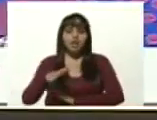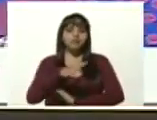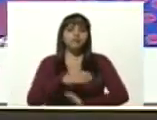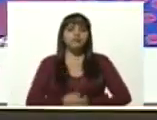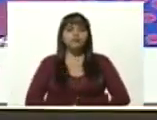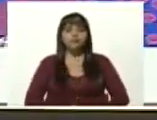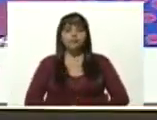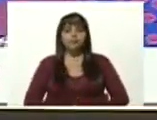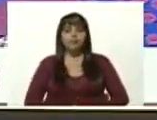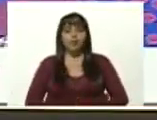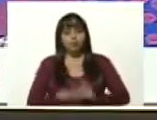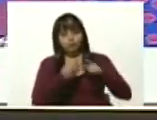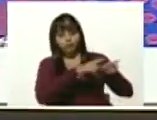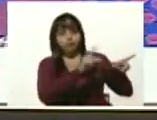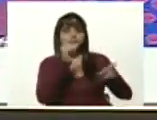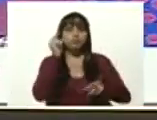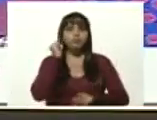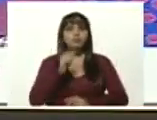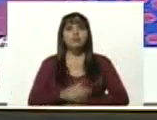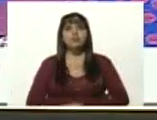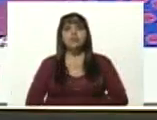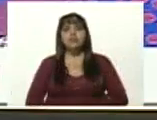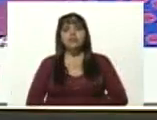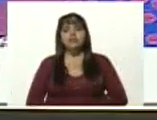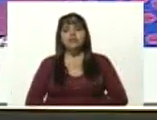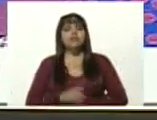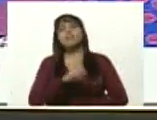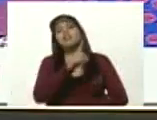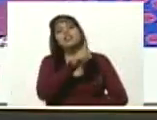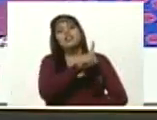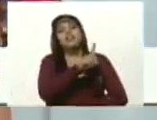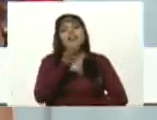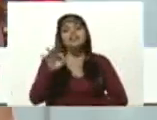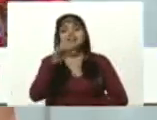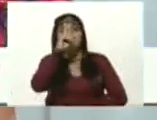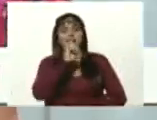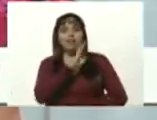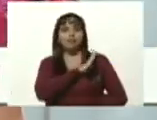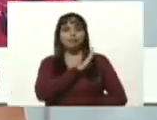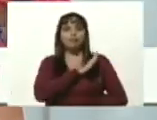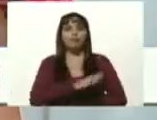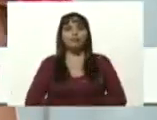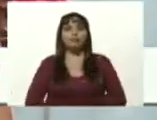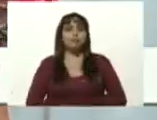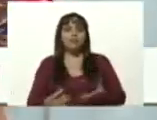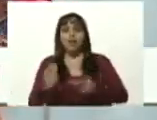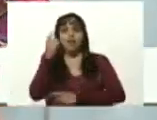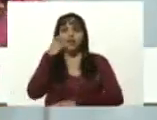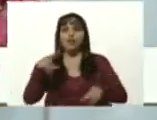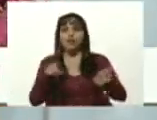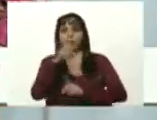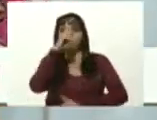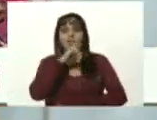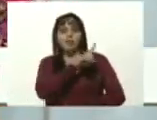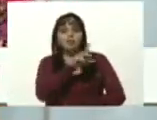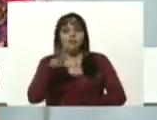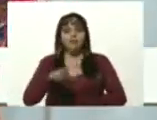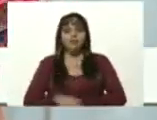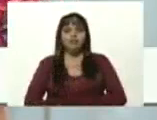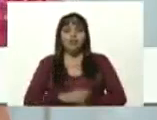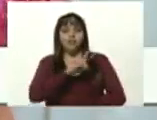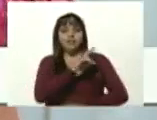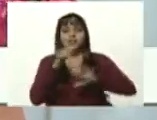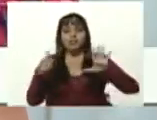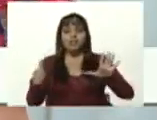González, apenas 13 añitos. ¿Cuándo cumpliste los 13 años, Elianni? El 26 de mayo.